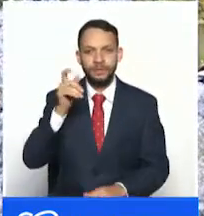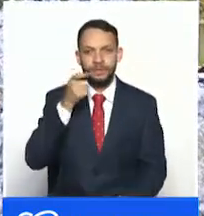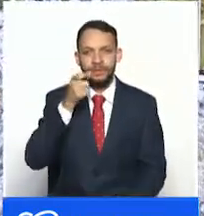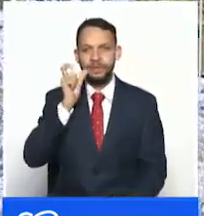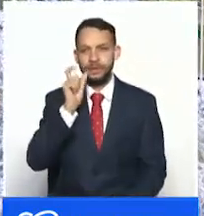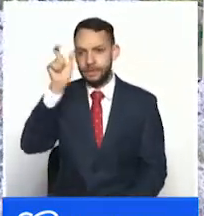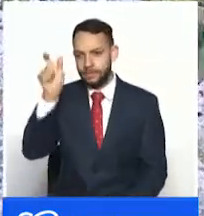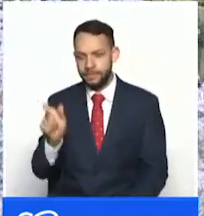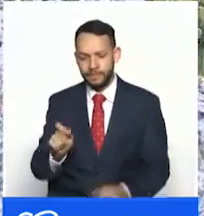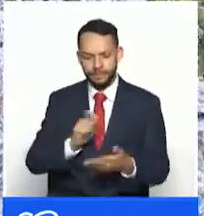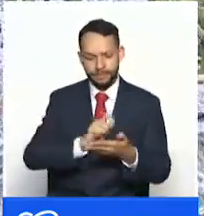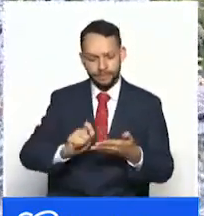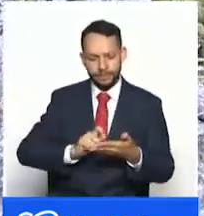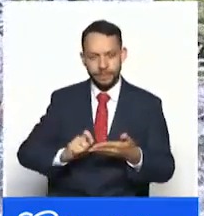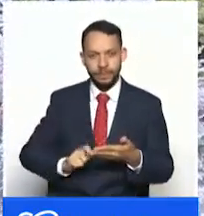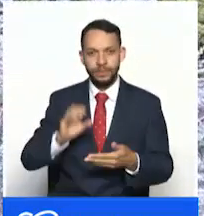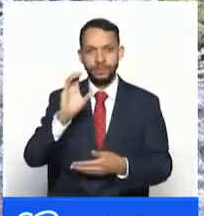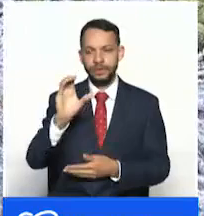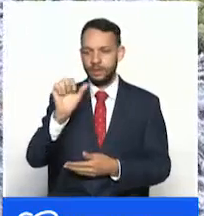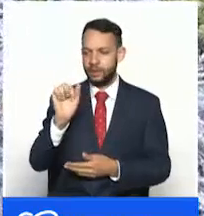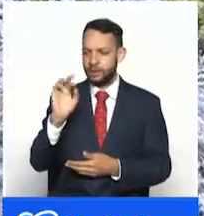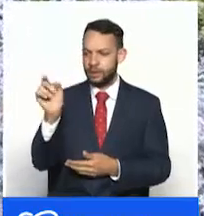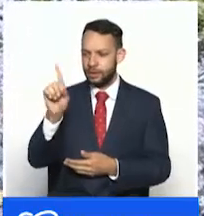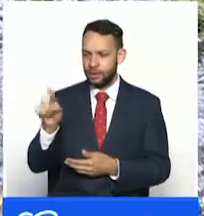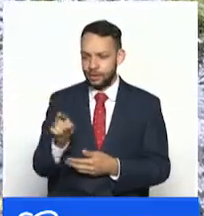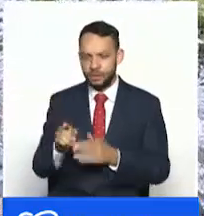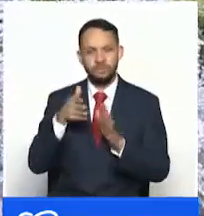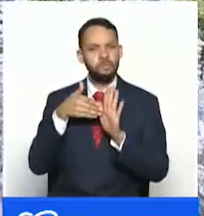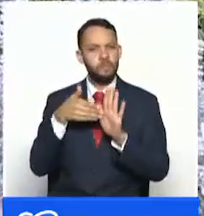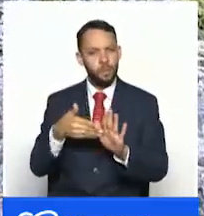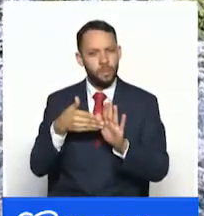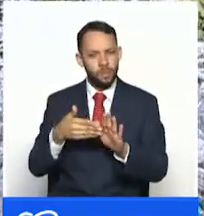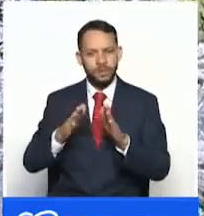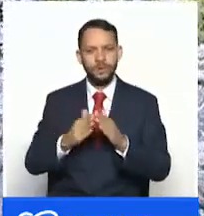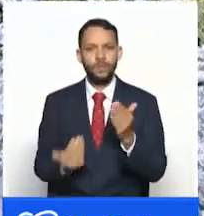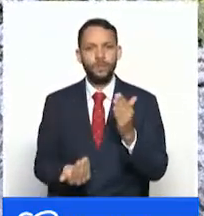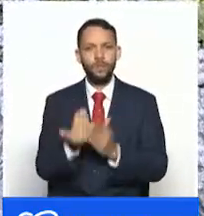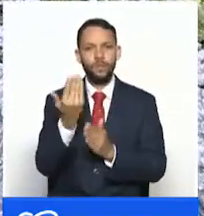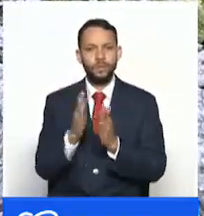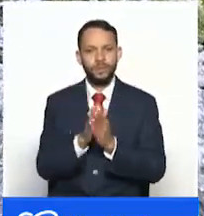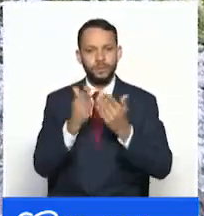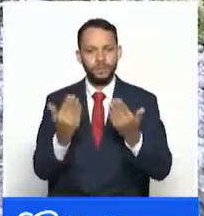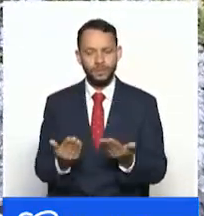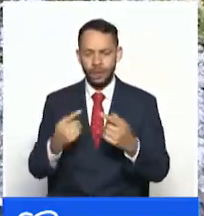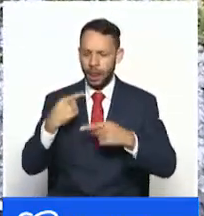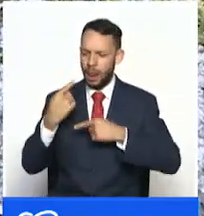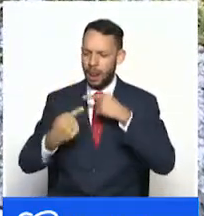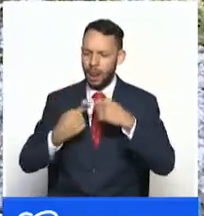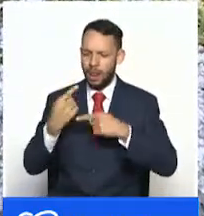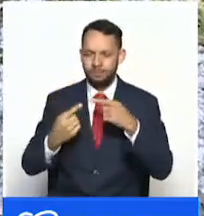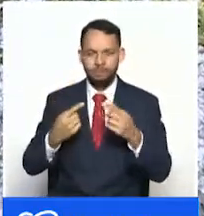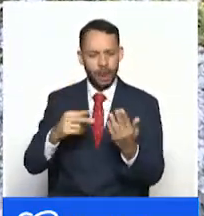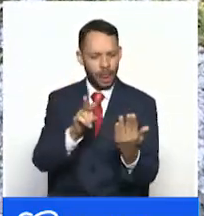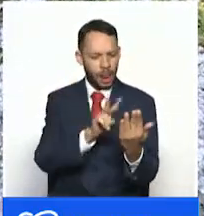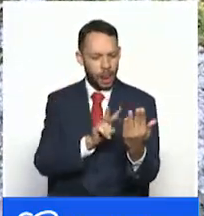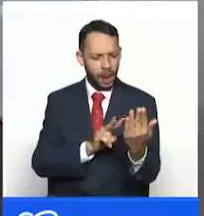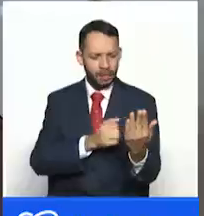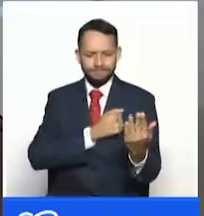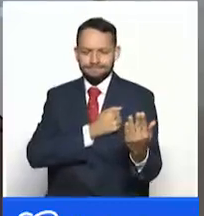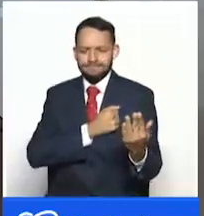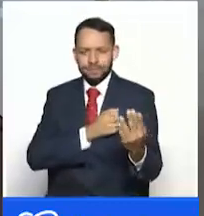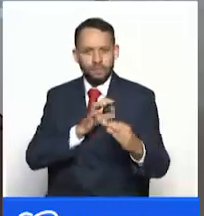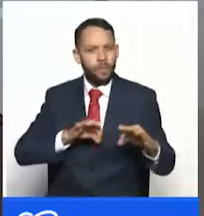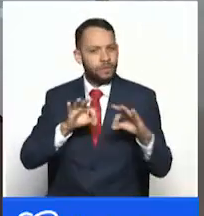escritor manizaleño Carlos Alberto Peláez nos presenta su nuevo libro El legado del escribano una novela dramática